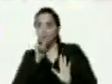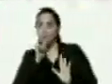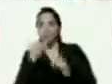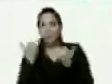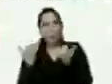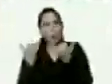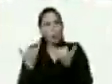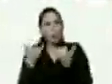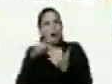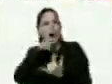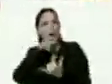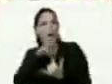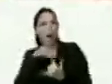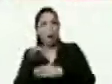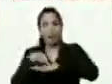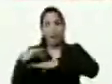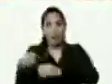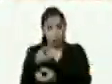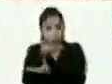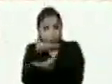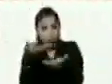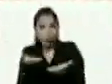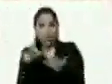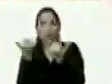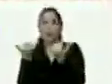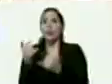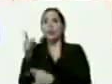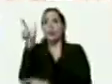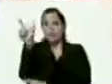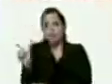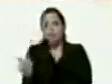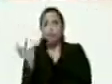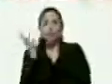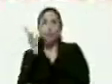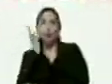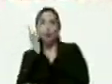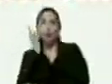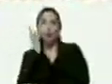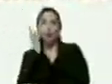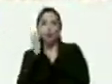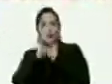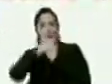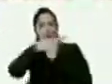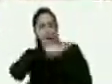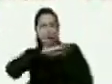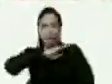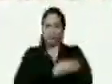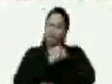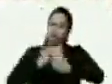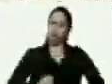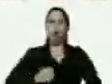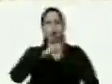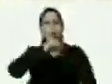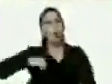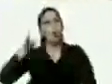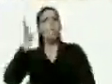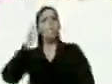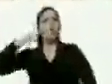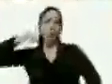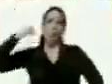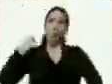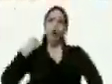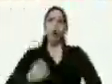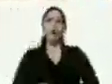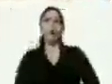a dejar con usted presidente a Orangeli Trillo una jefa como somos las mujeres de